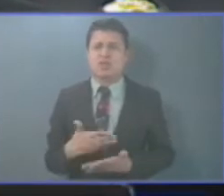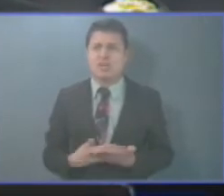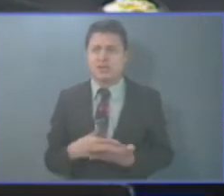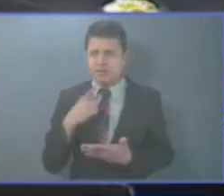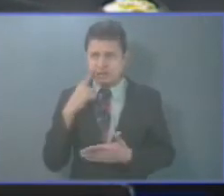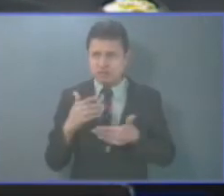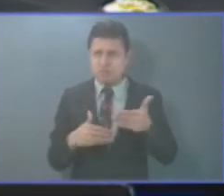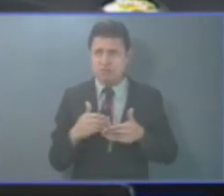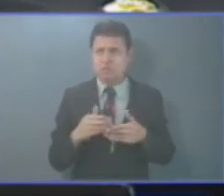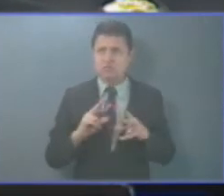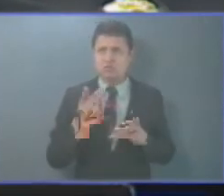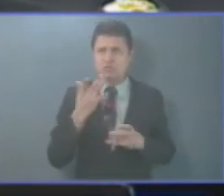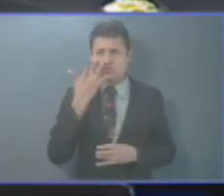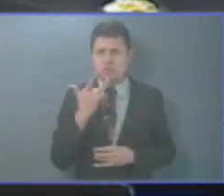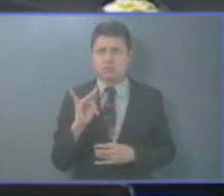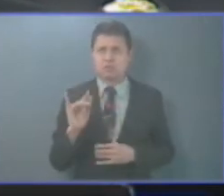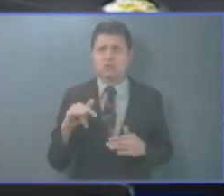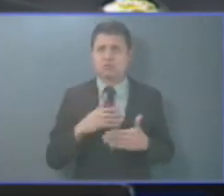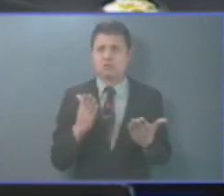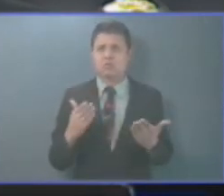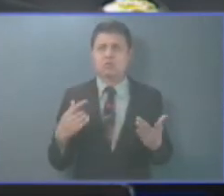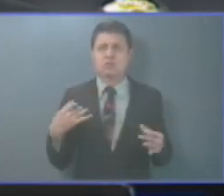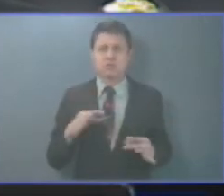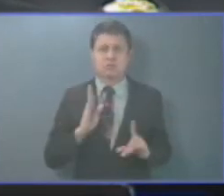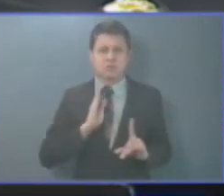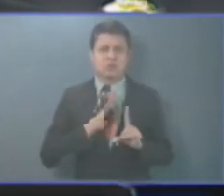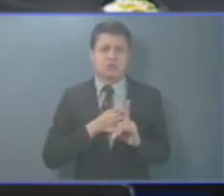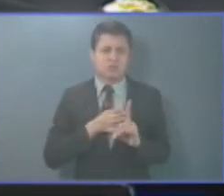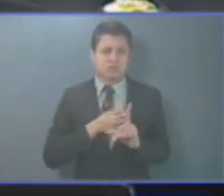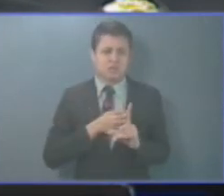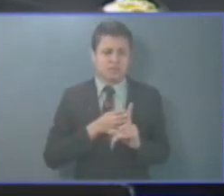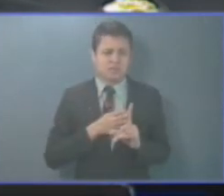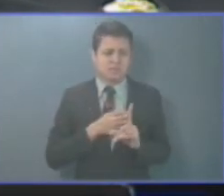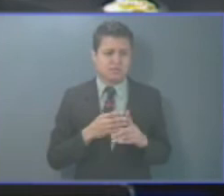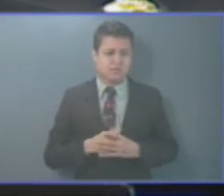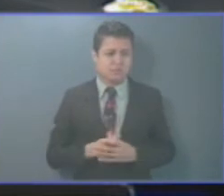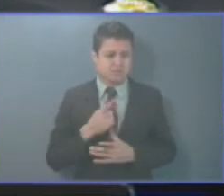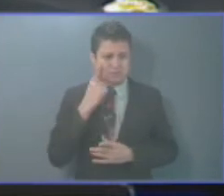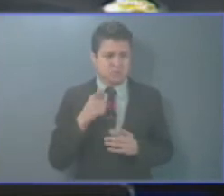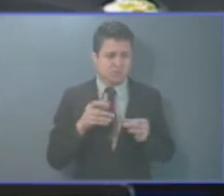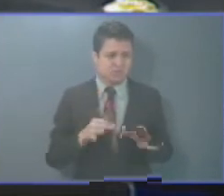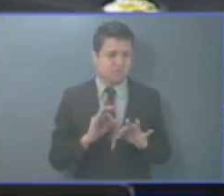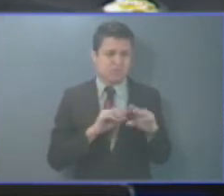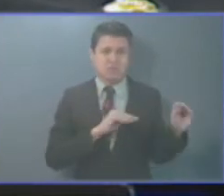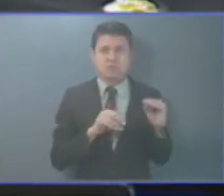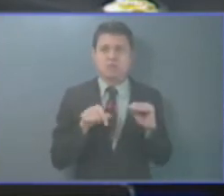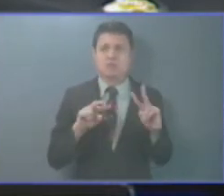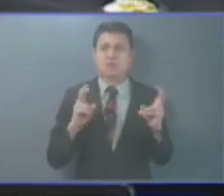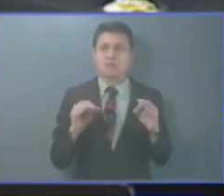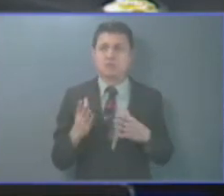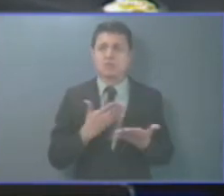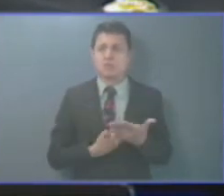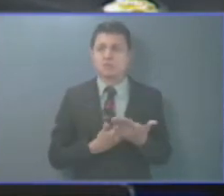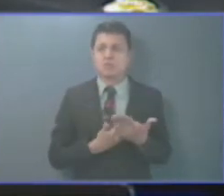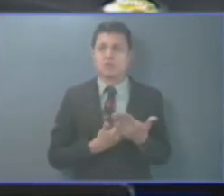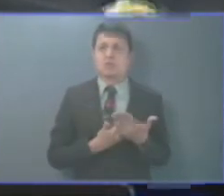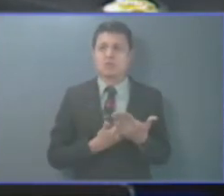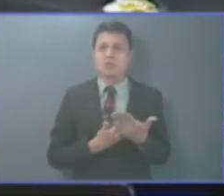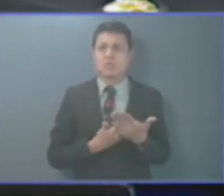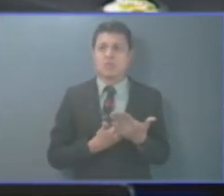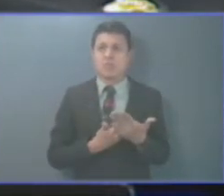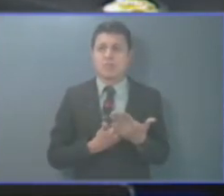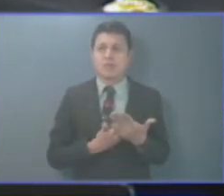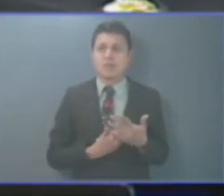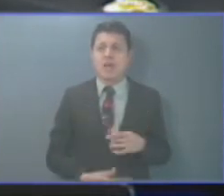en ejemplos que no viene al caso a seguir mencionando. Por eso, en ese sentido es que surge una